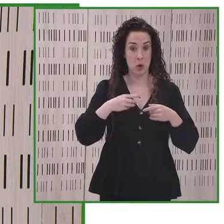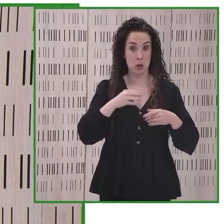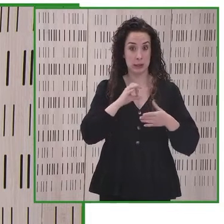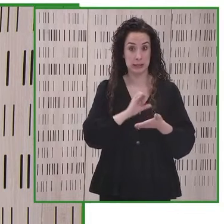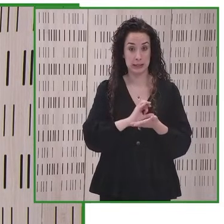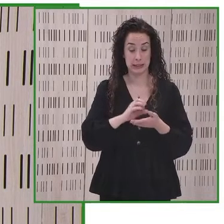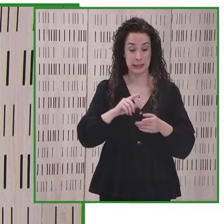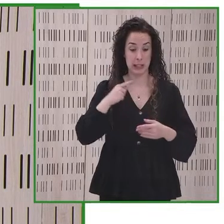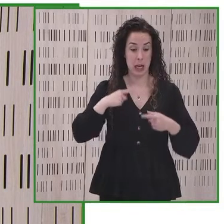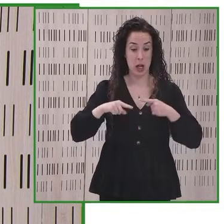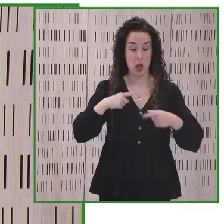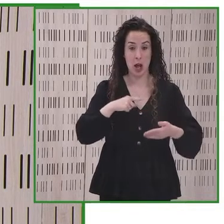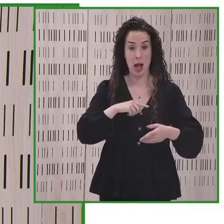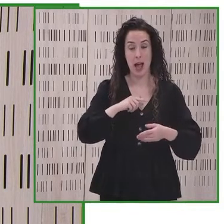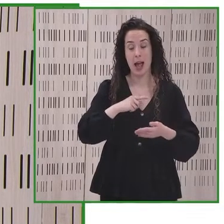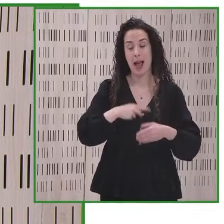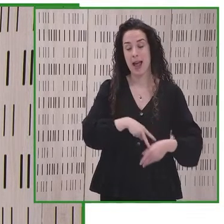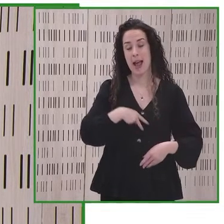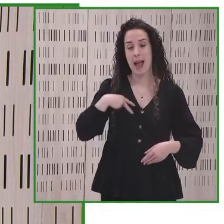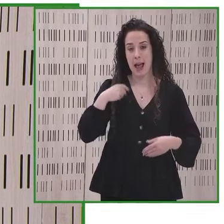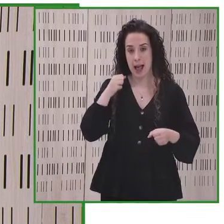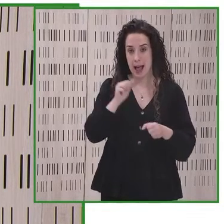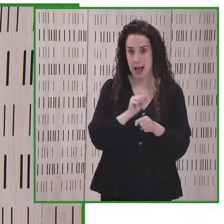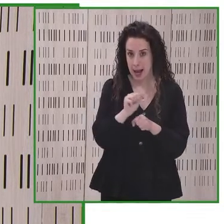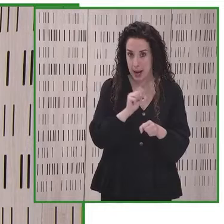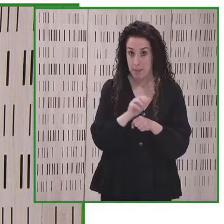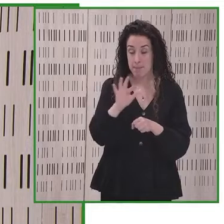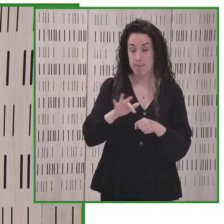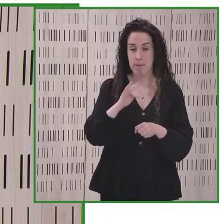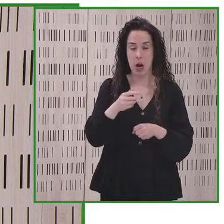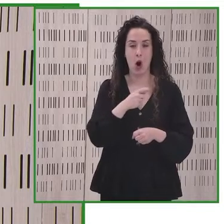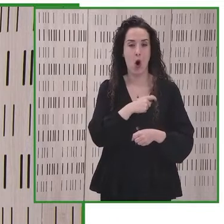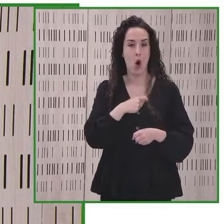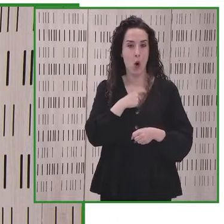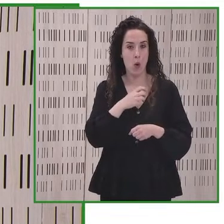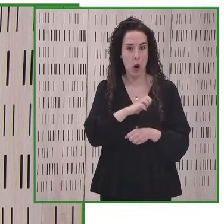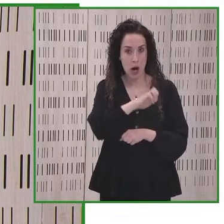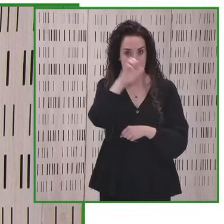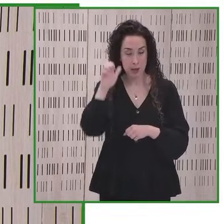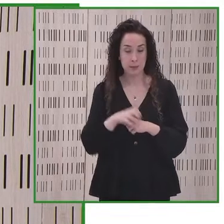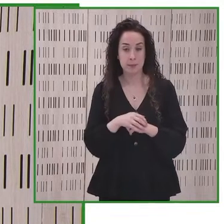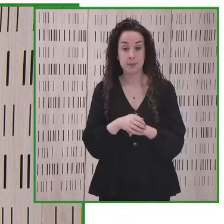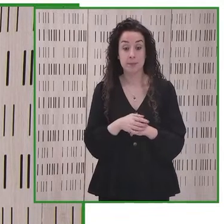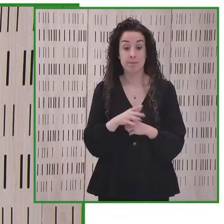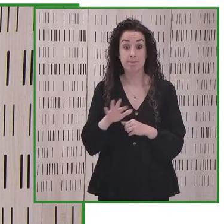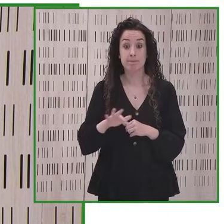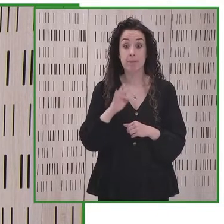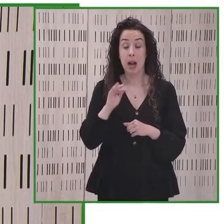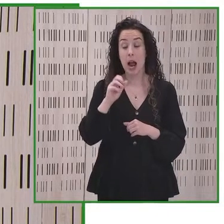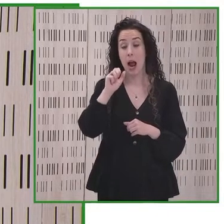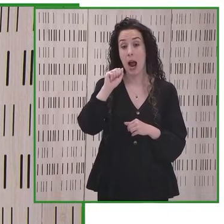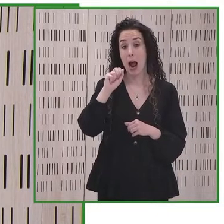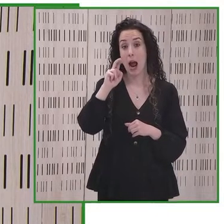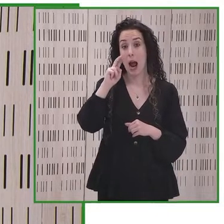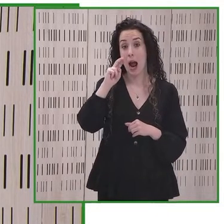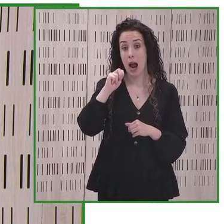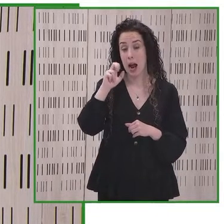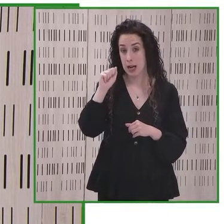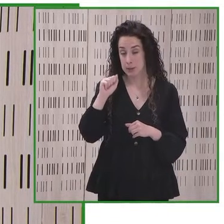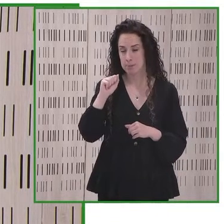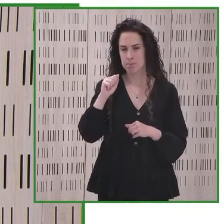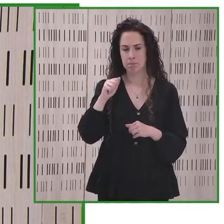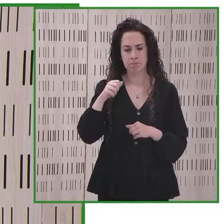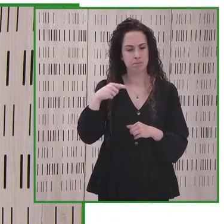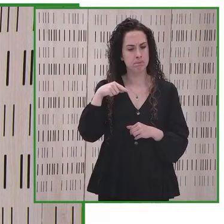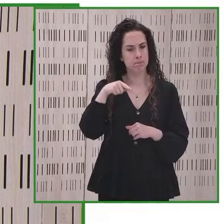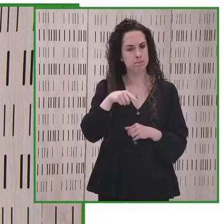de Empleo Asuntos Sociales e inclusión de la Comisión Europea así como también con Ana Peláez Narváez alta